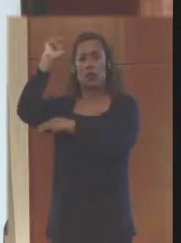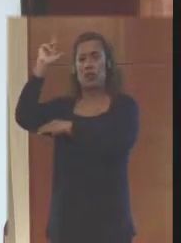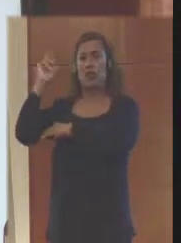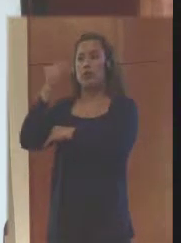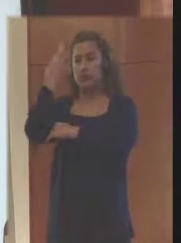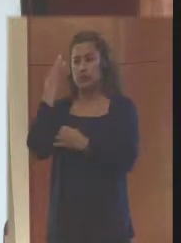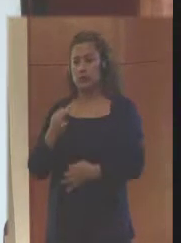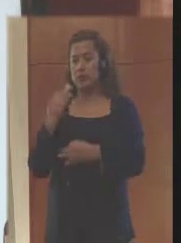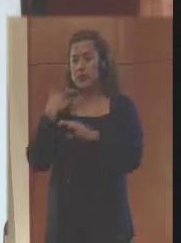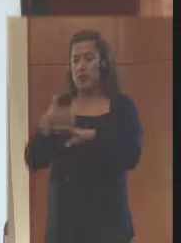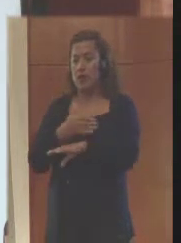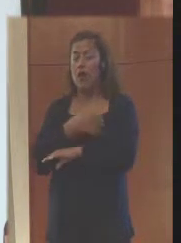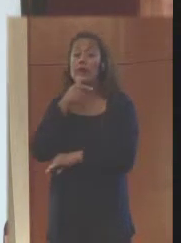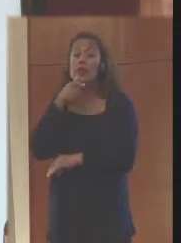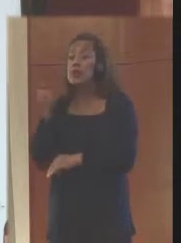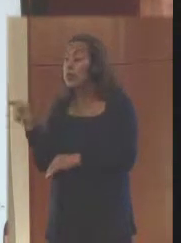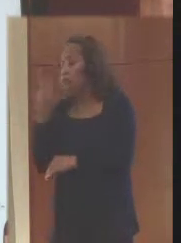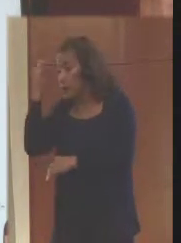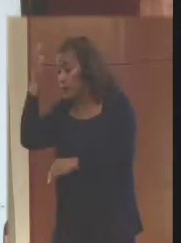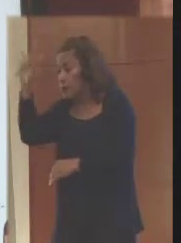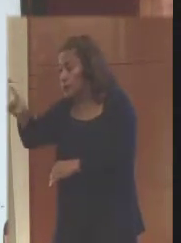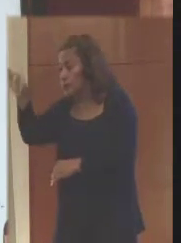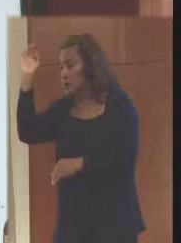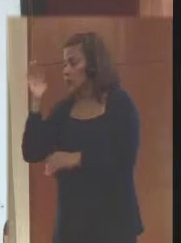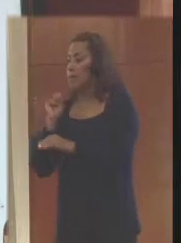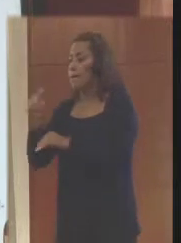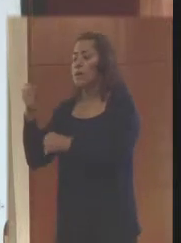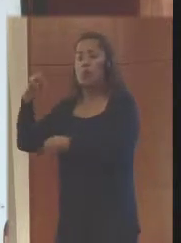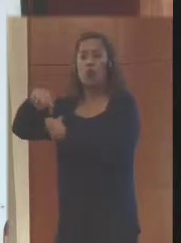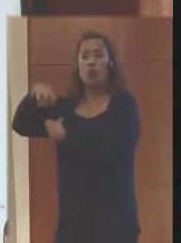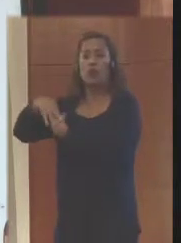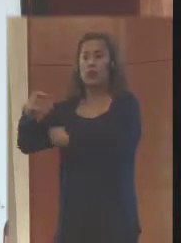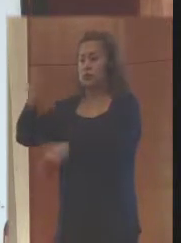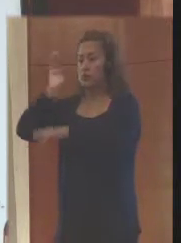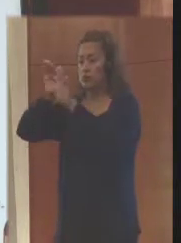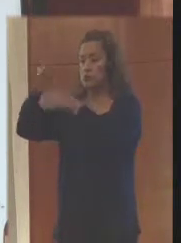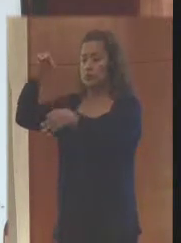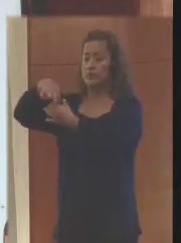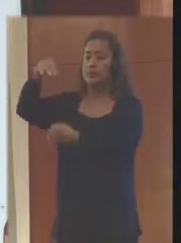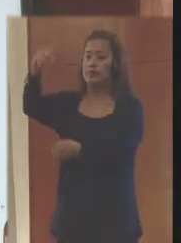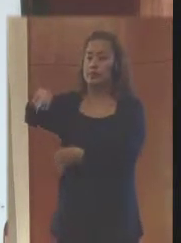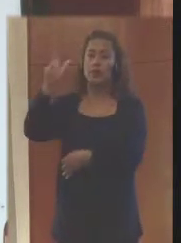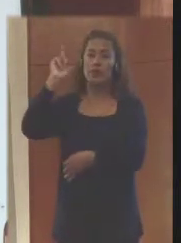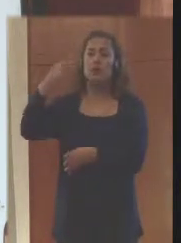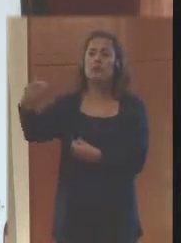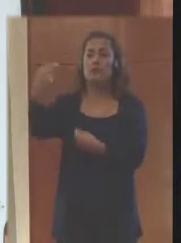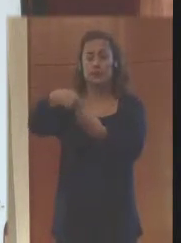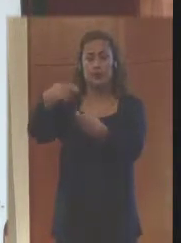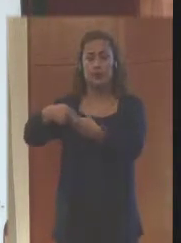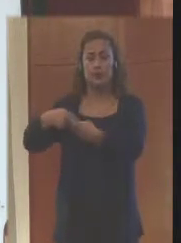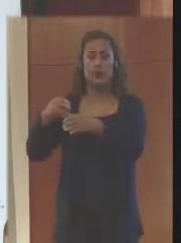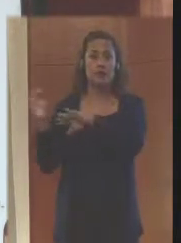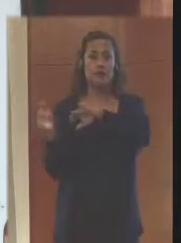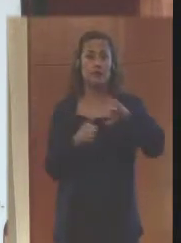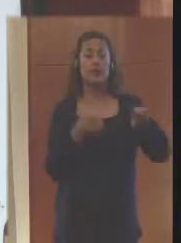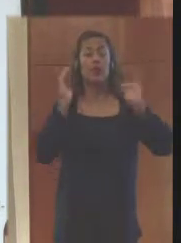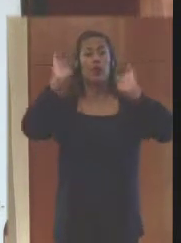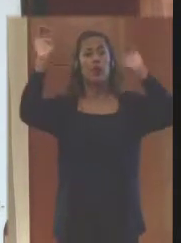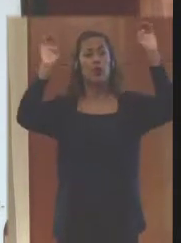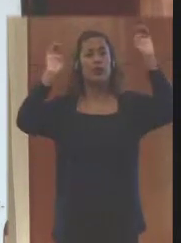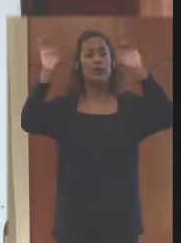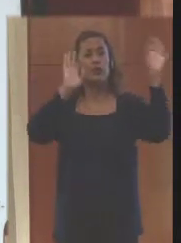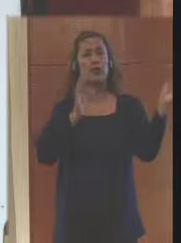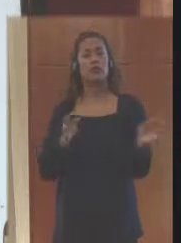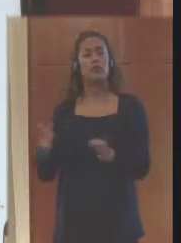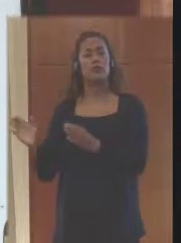por votaciones, participan en esos espacios. Pero la estrategia más importante y que fuimos encontrando en todo este proceso